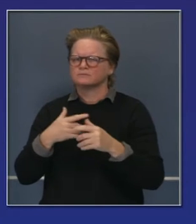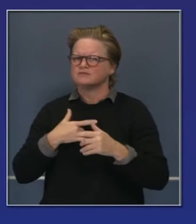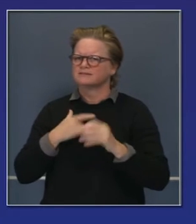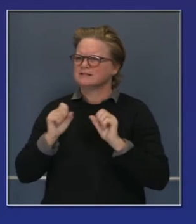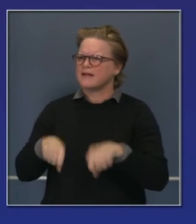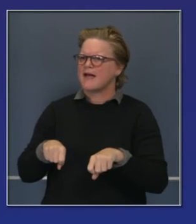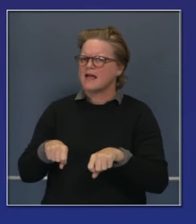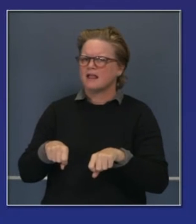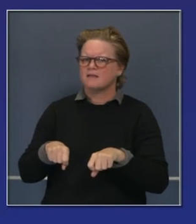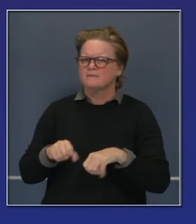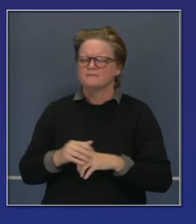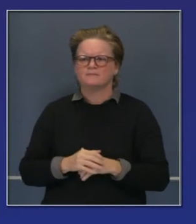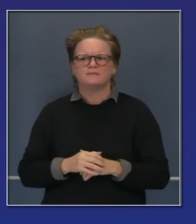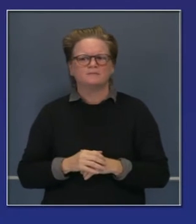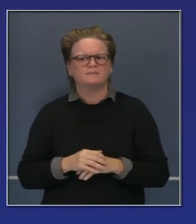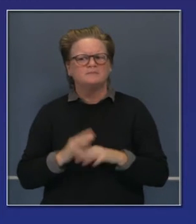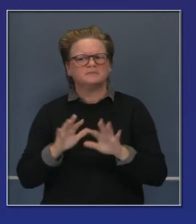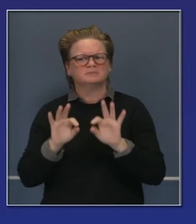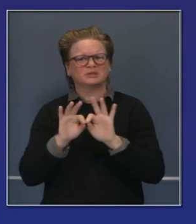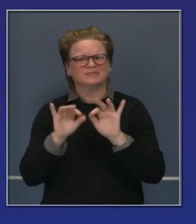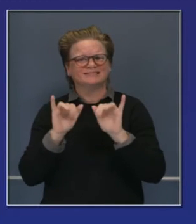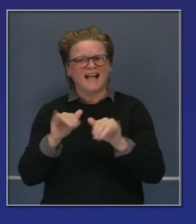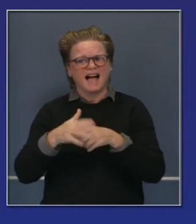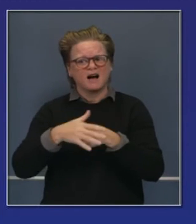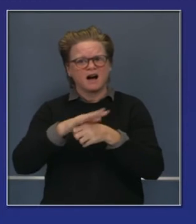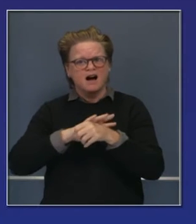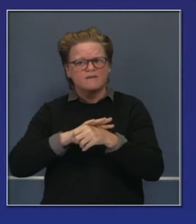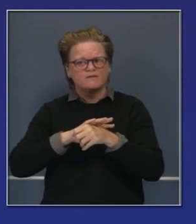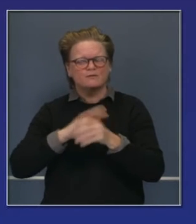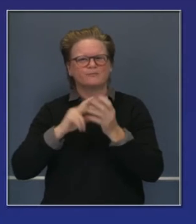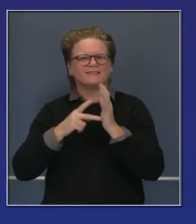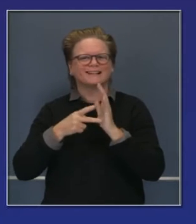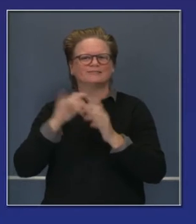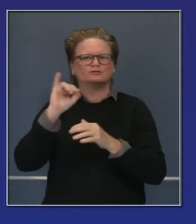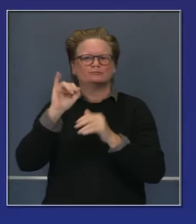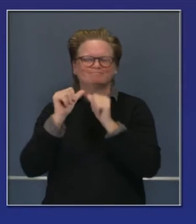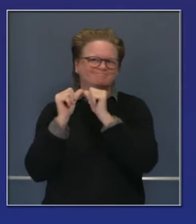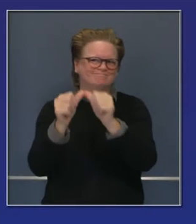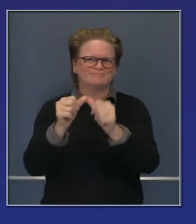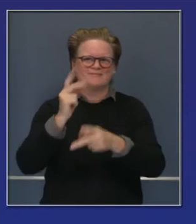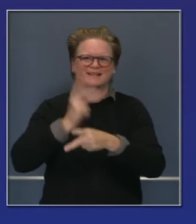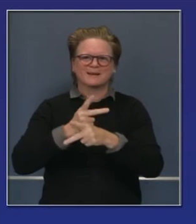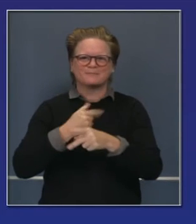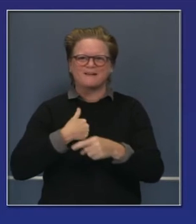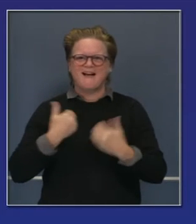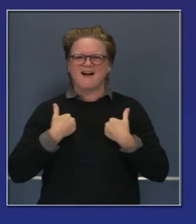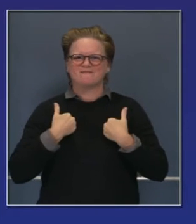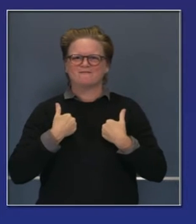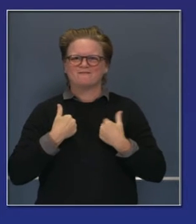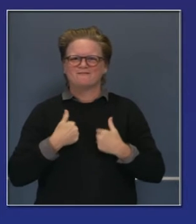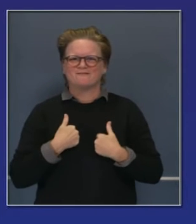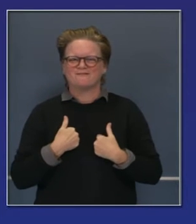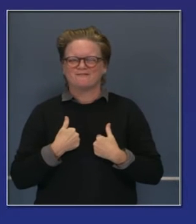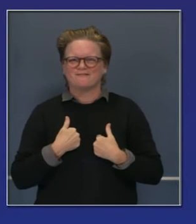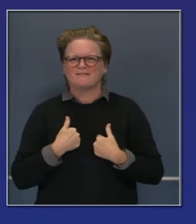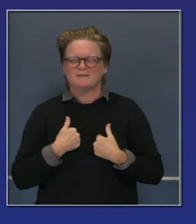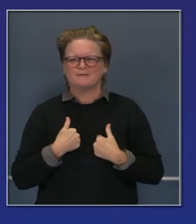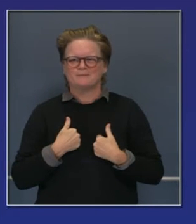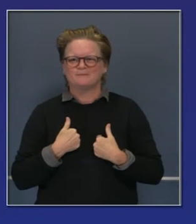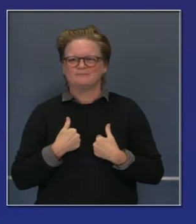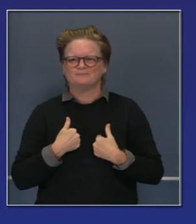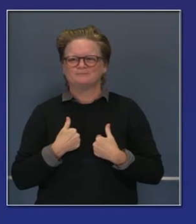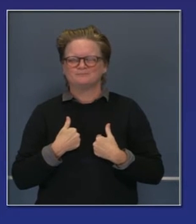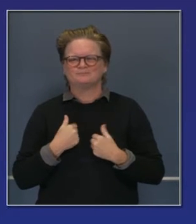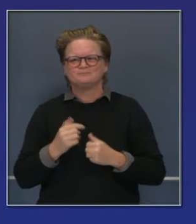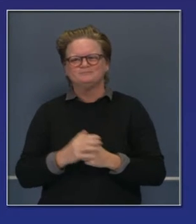manténgase cubierto. Si tiene seguro, manténgase con su seguro. Este no es el momento para dejar su seguro médico. En California